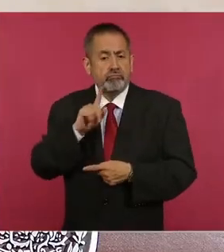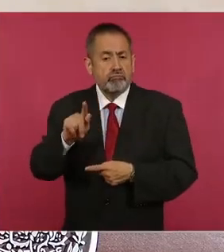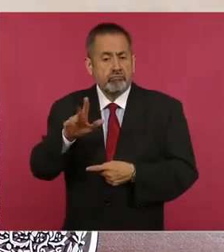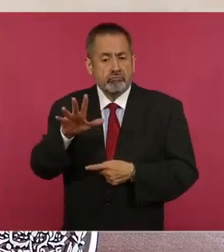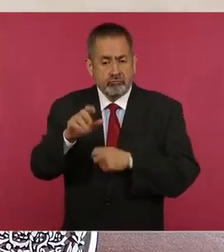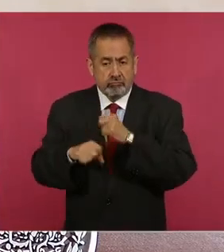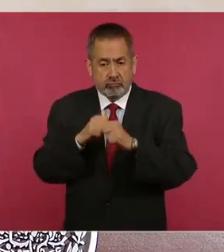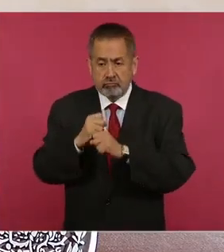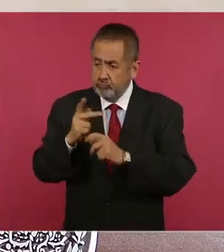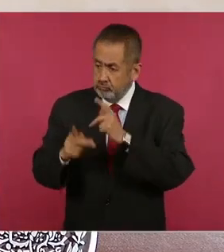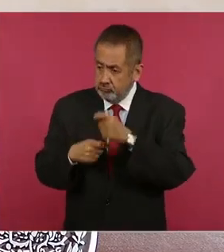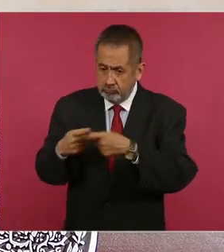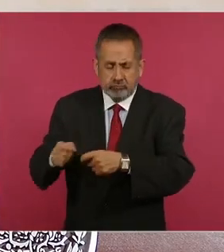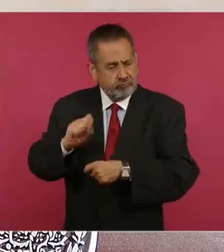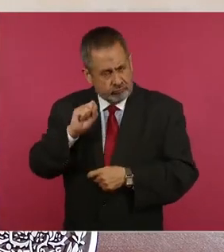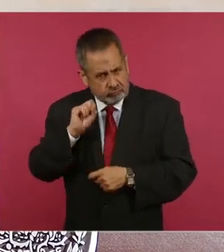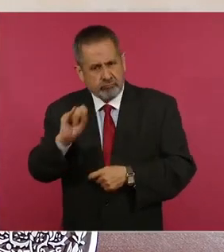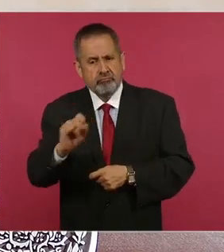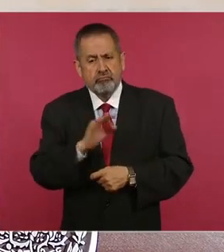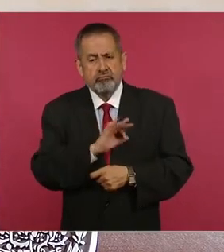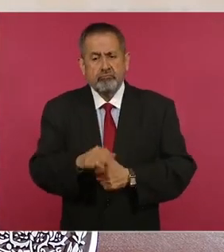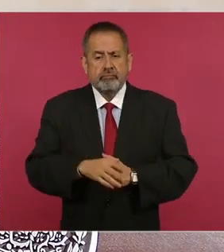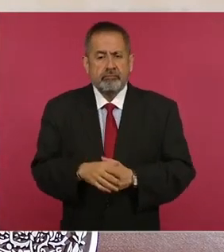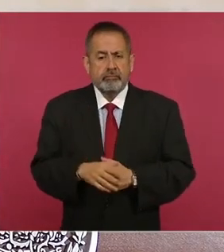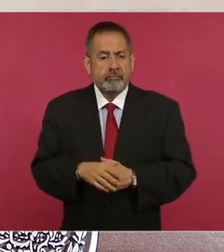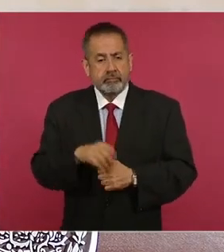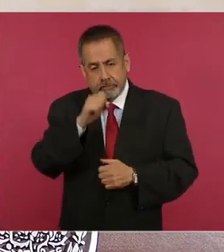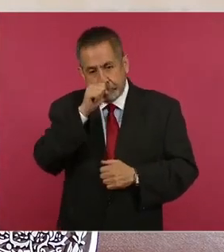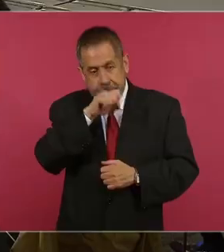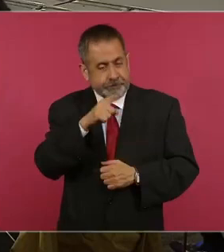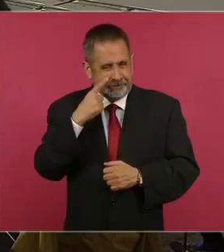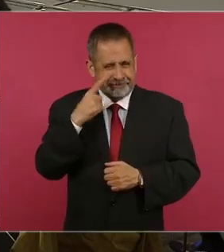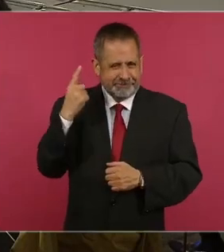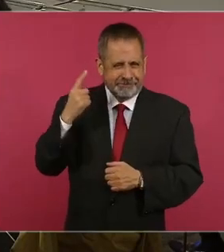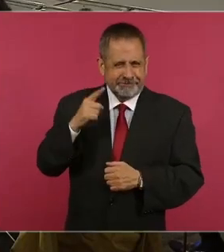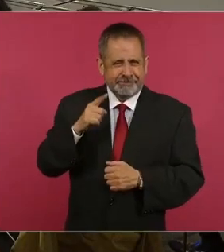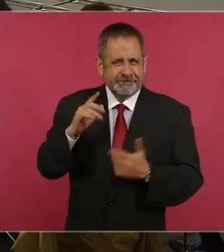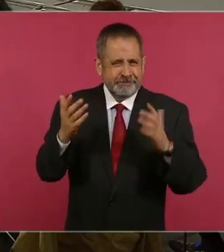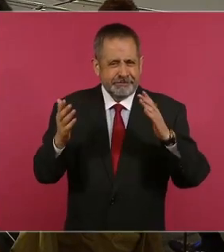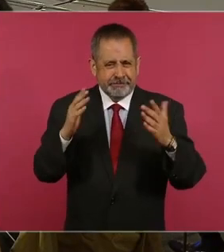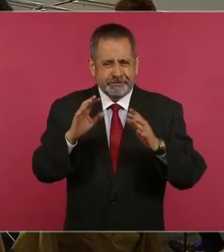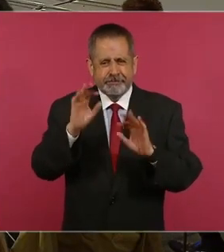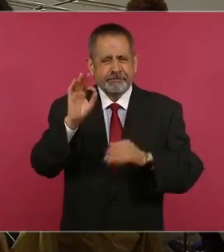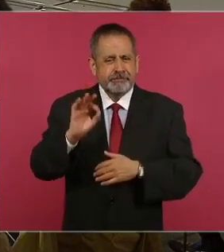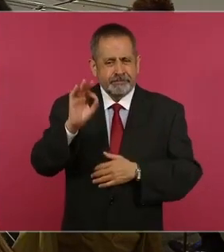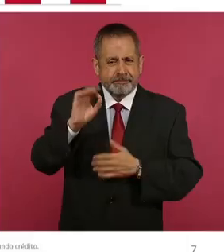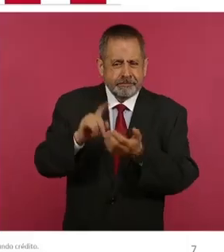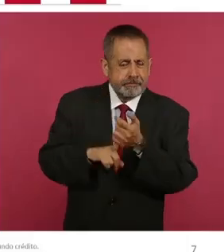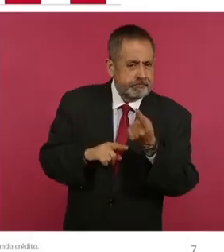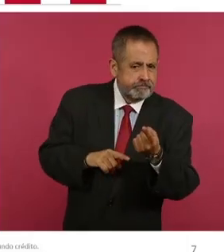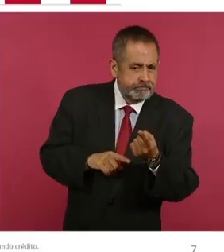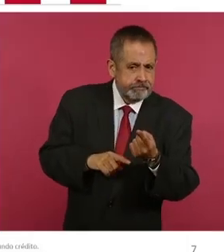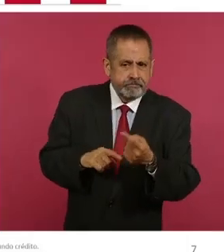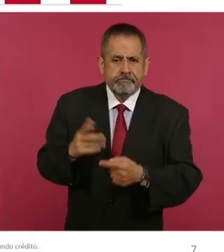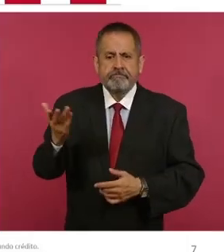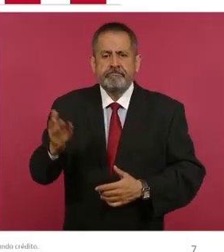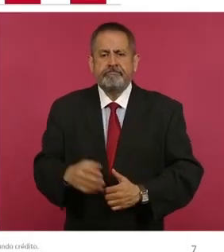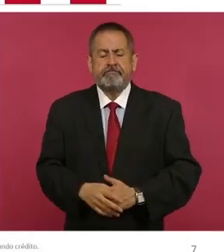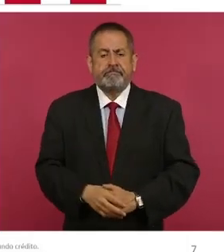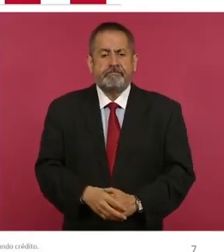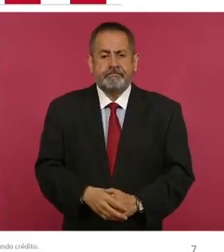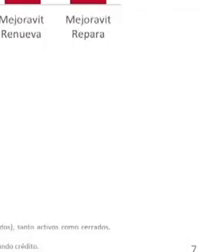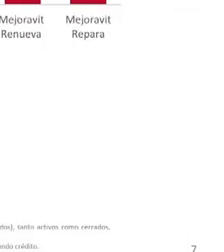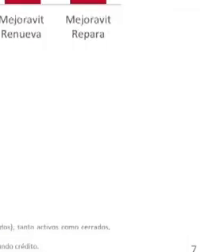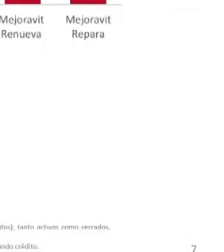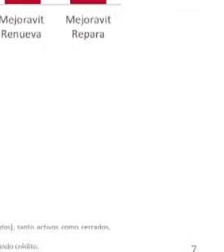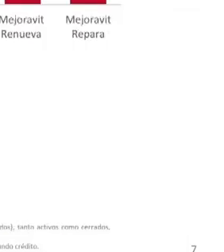que sigue se ha abaratado el crédito. Ahí pueden ver la comparativa con datos del Banco de México a mitad del año,